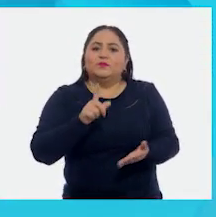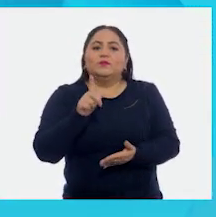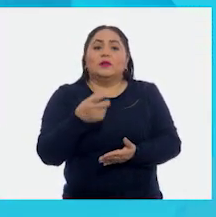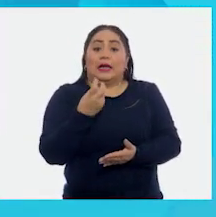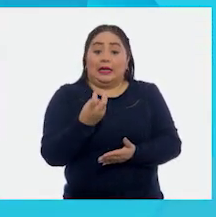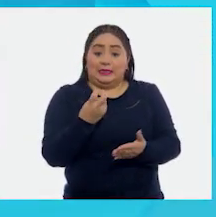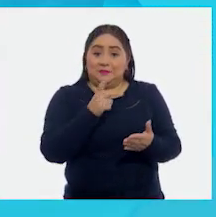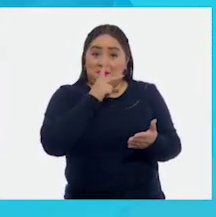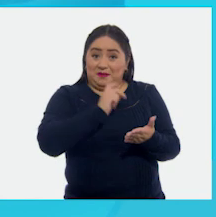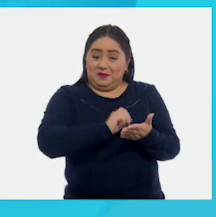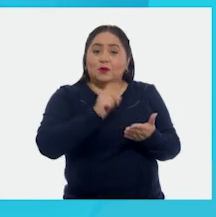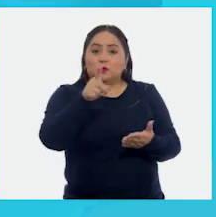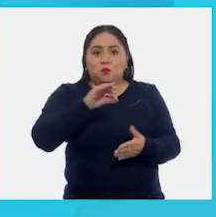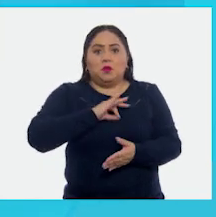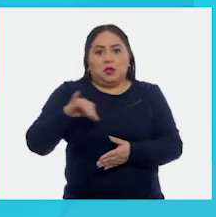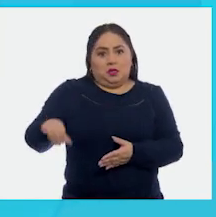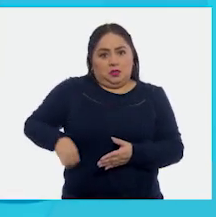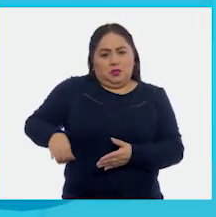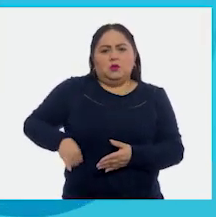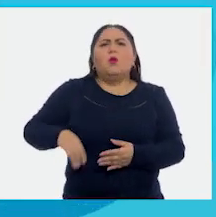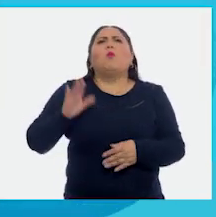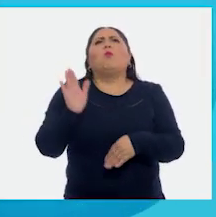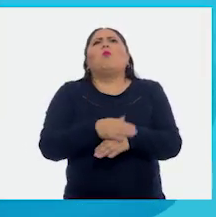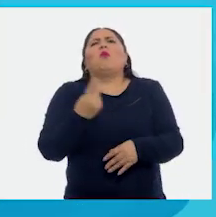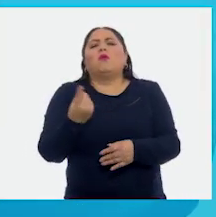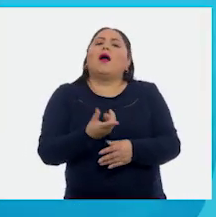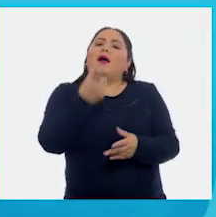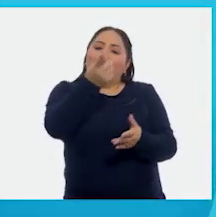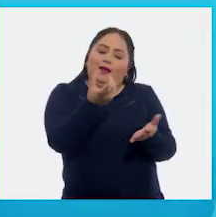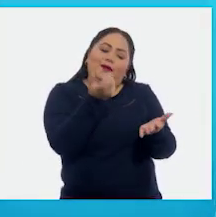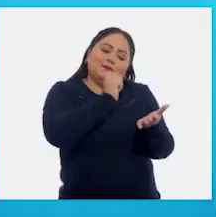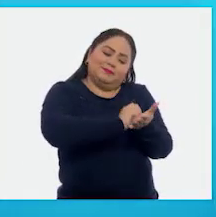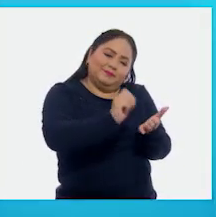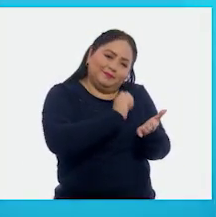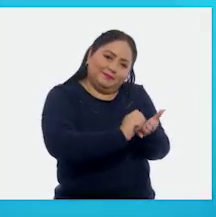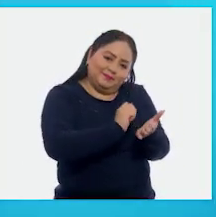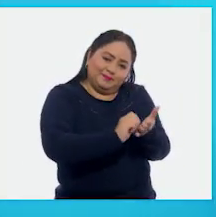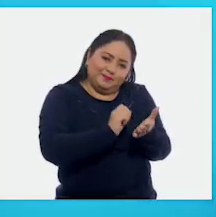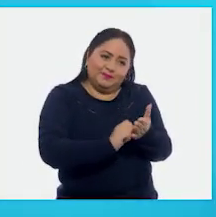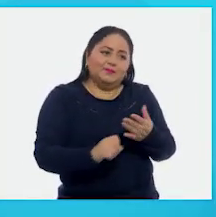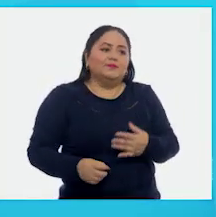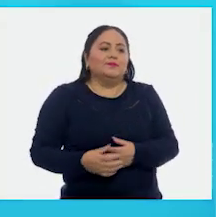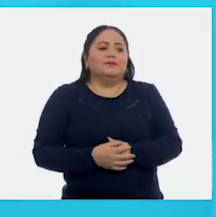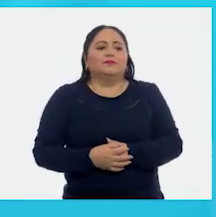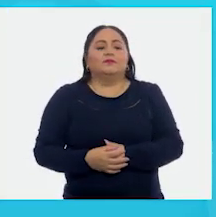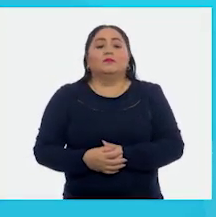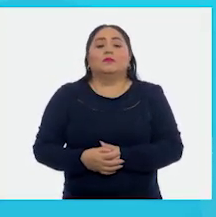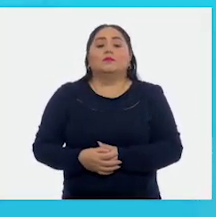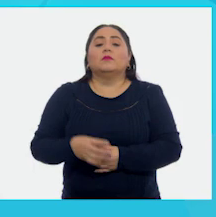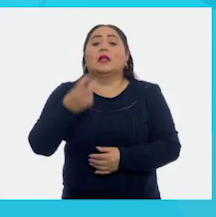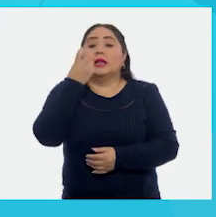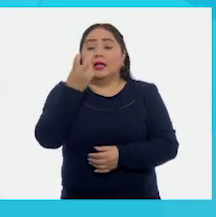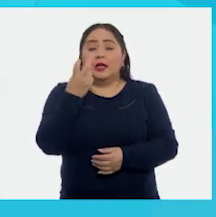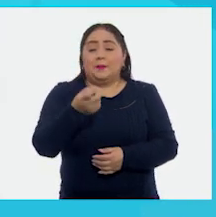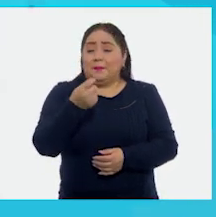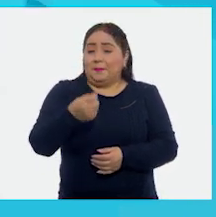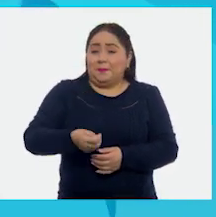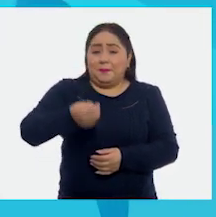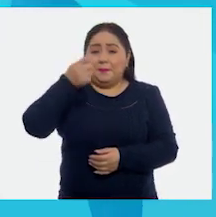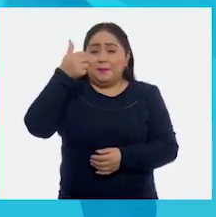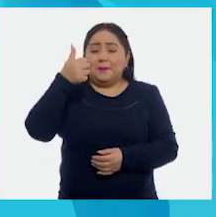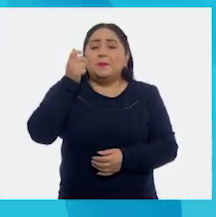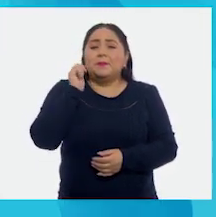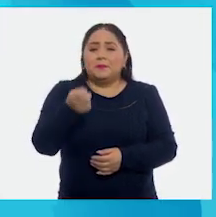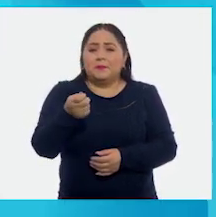Este texto les puede interesar por qué... Espacio. Bien. Entonces, lo primerito es